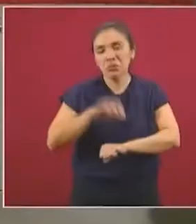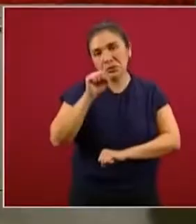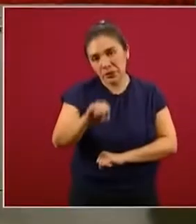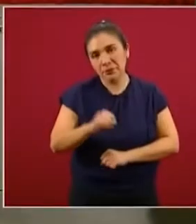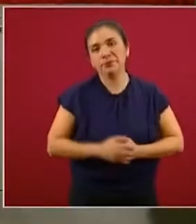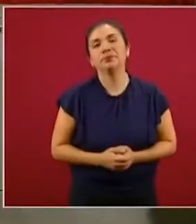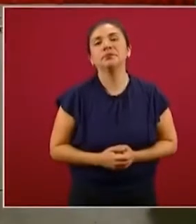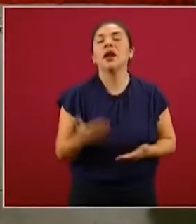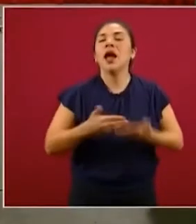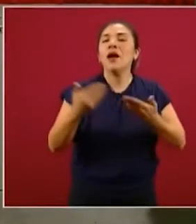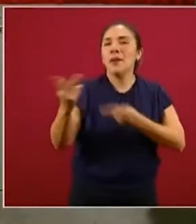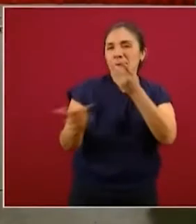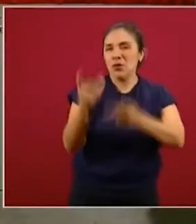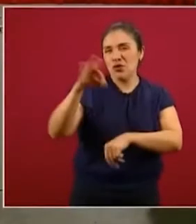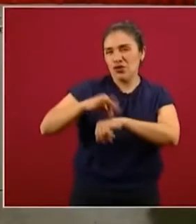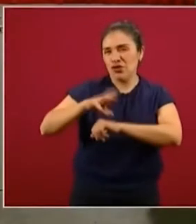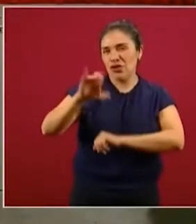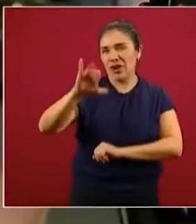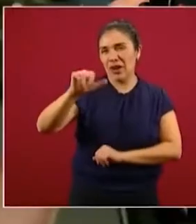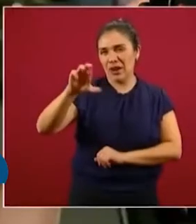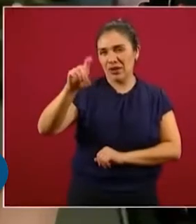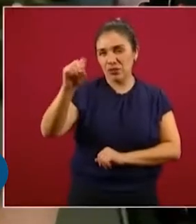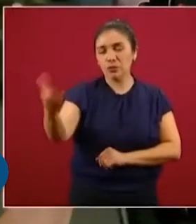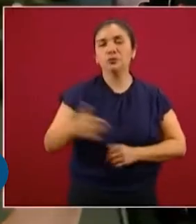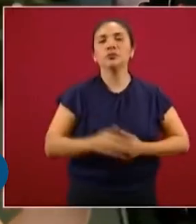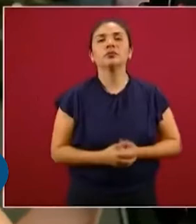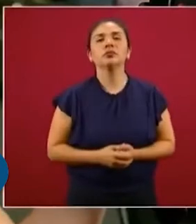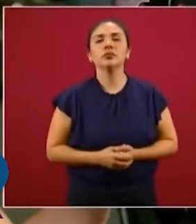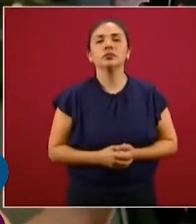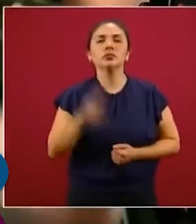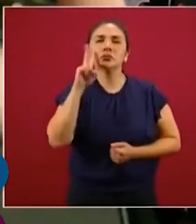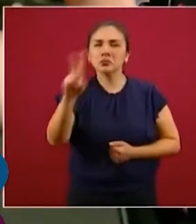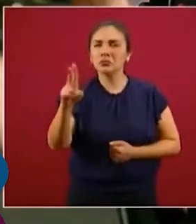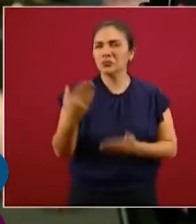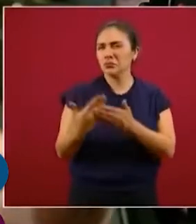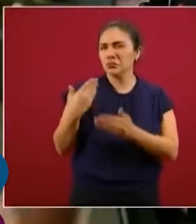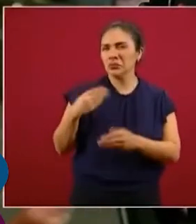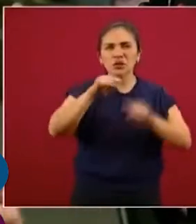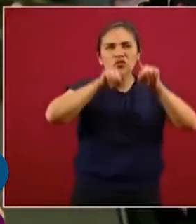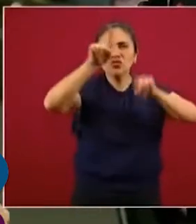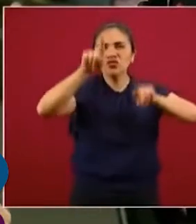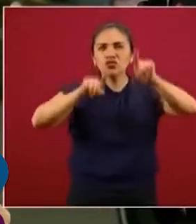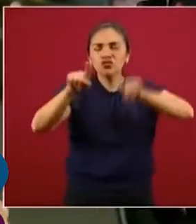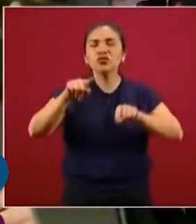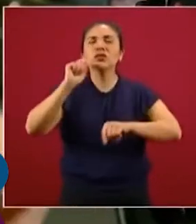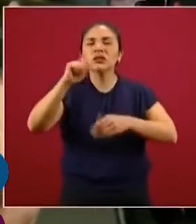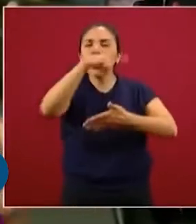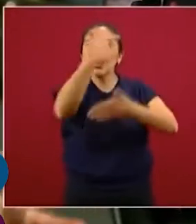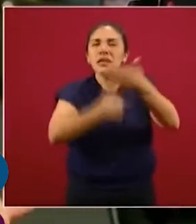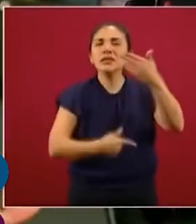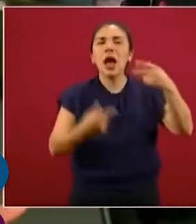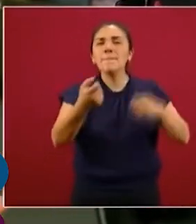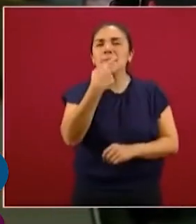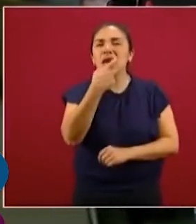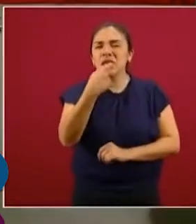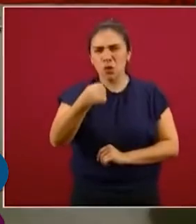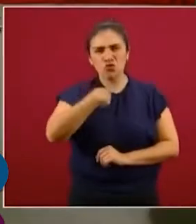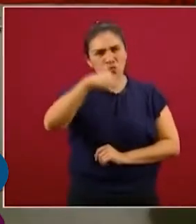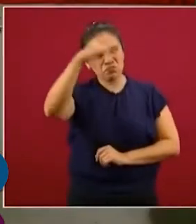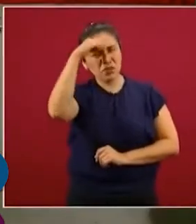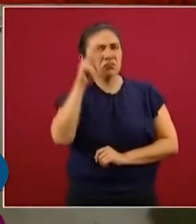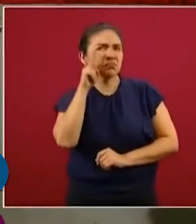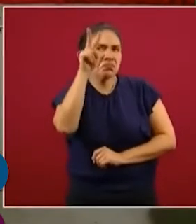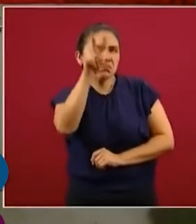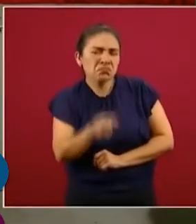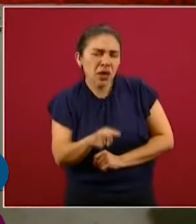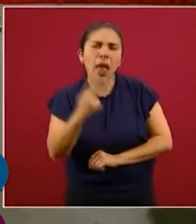Y mi pregunta para usted, doctor Ricardo Cortés. En la gráfica que nos enseñan, donde viene la lista de los medicamentos, me hizo pensar qué